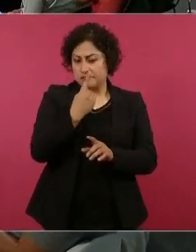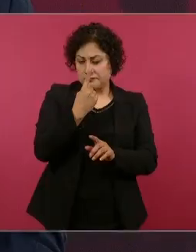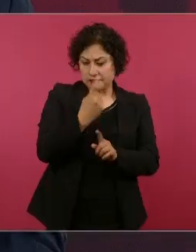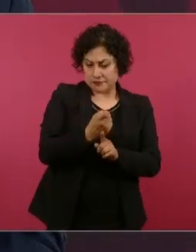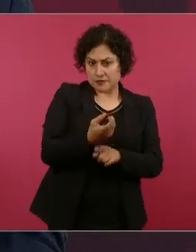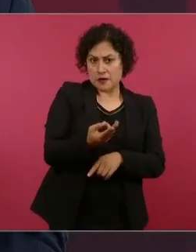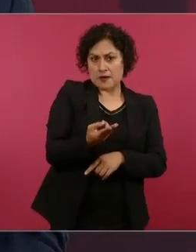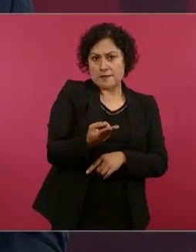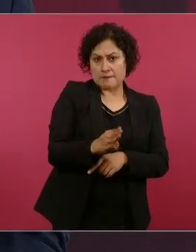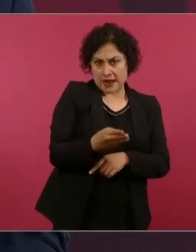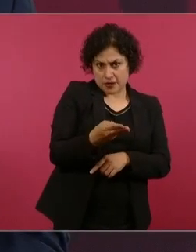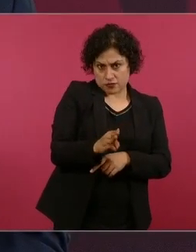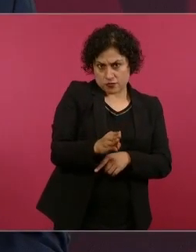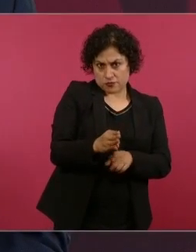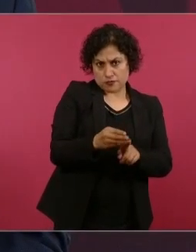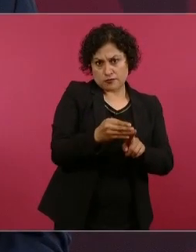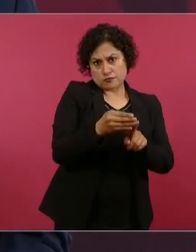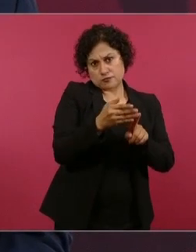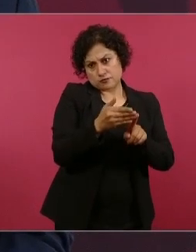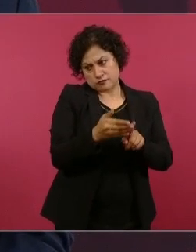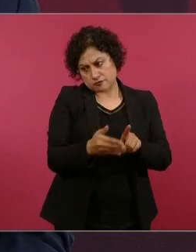de mayo,